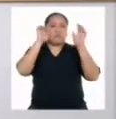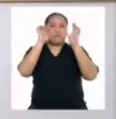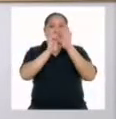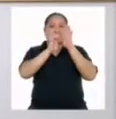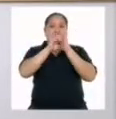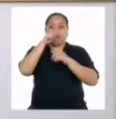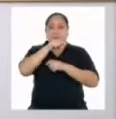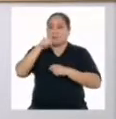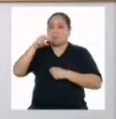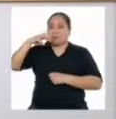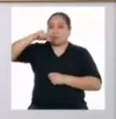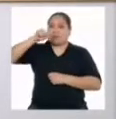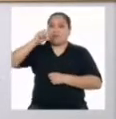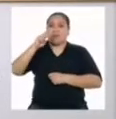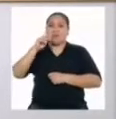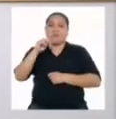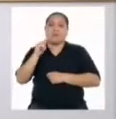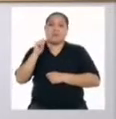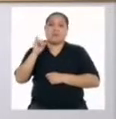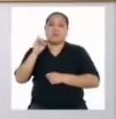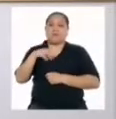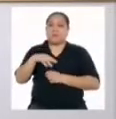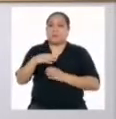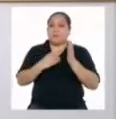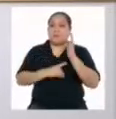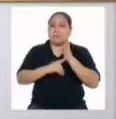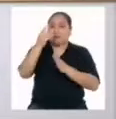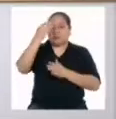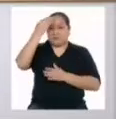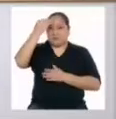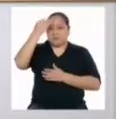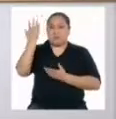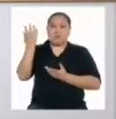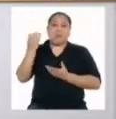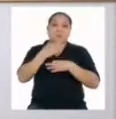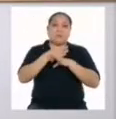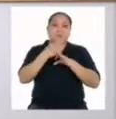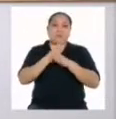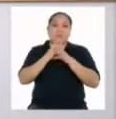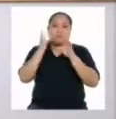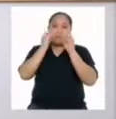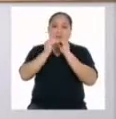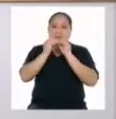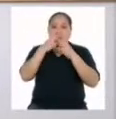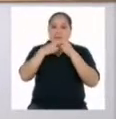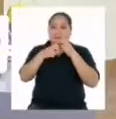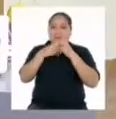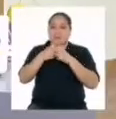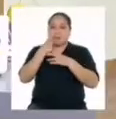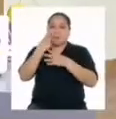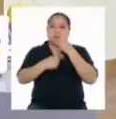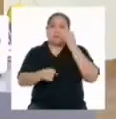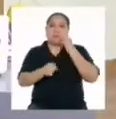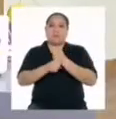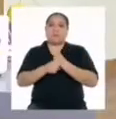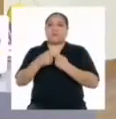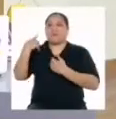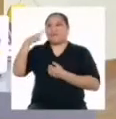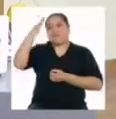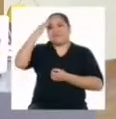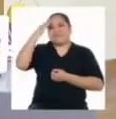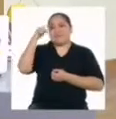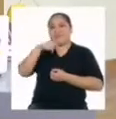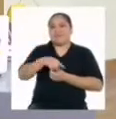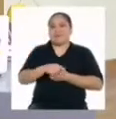Los pasatiempos nos permiten desarrollar nuestra capacidad para resolver problemas con confianza. Ya sé.